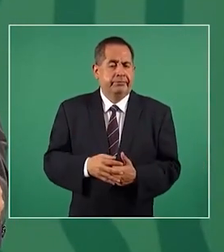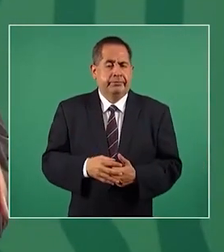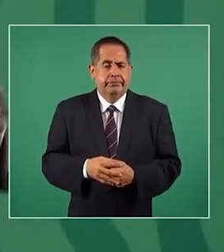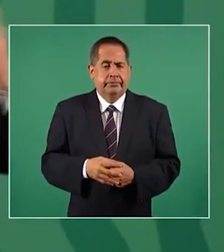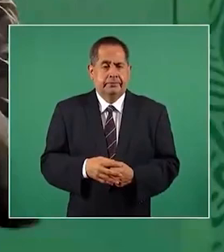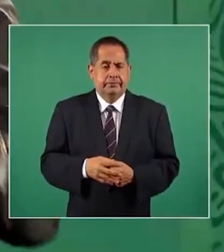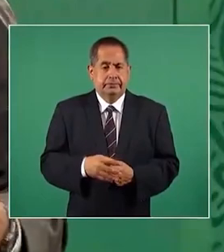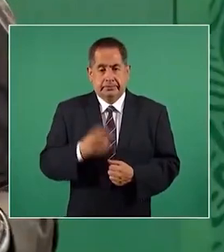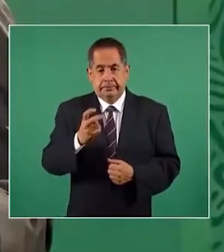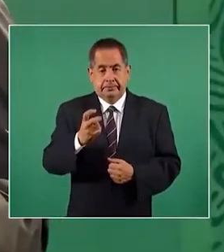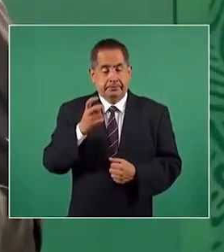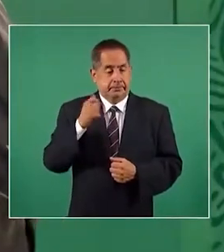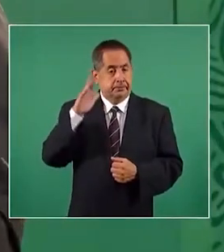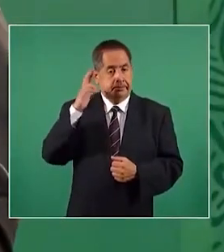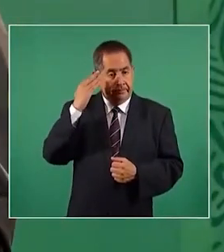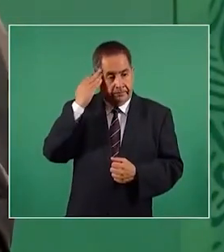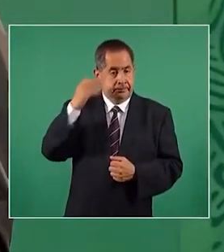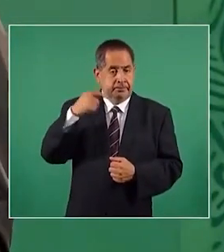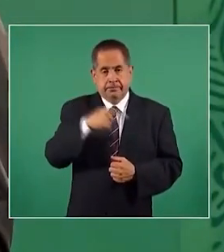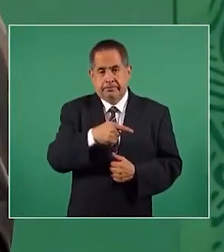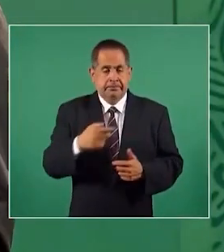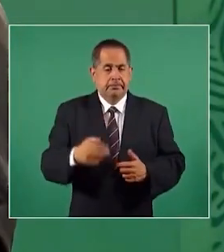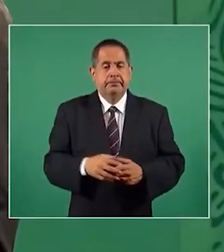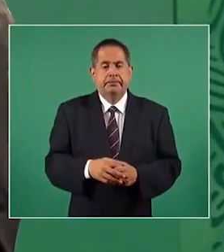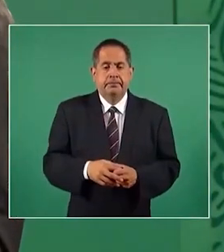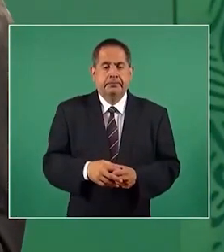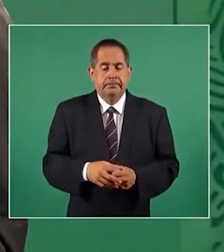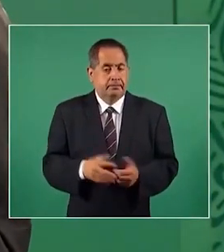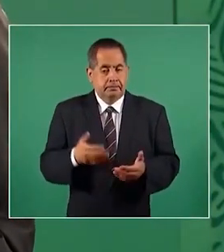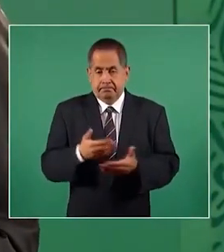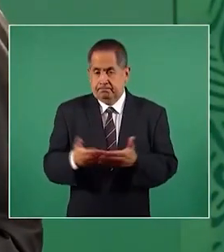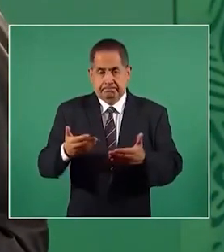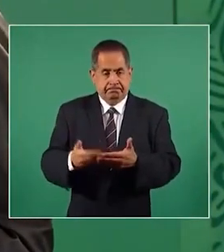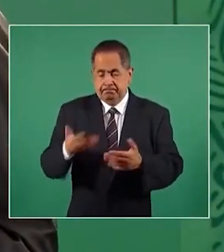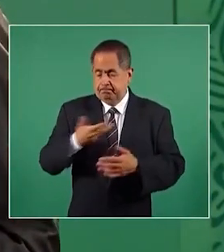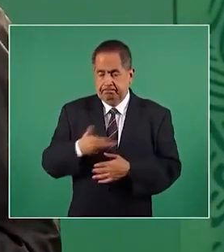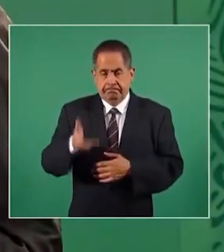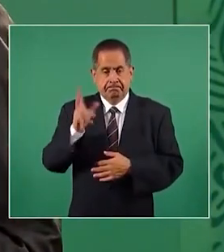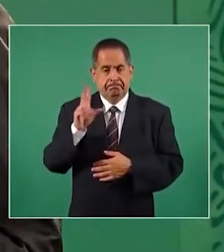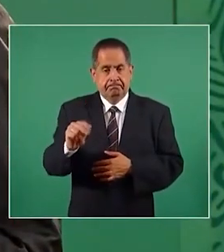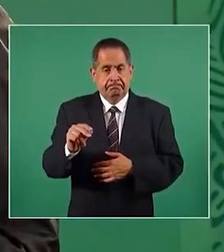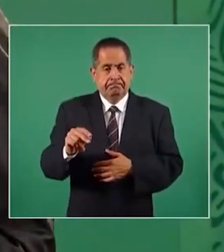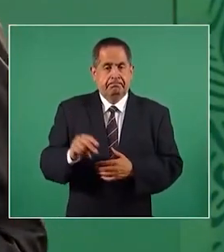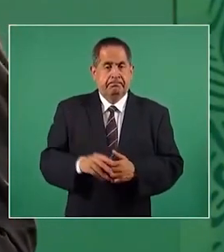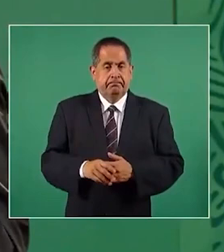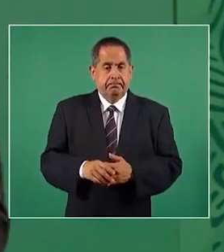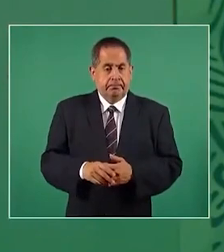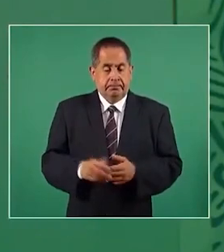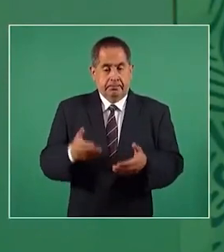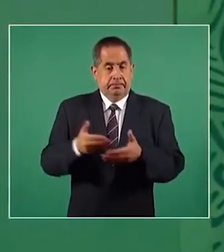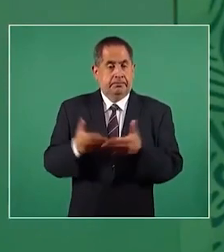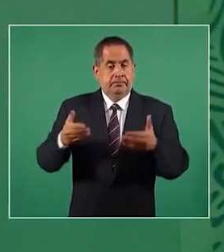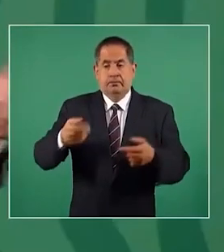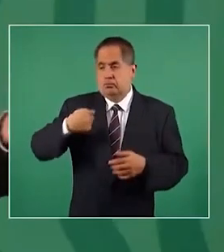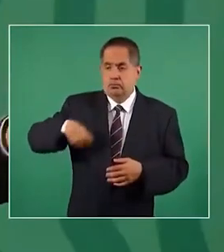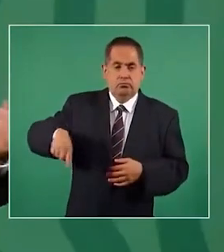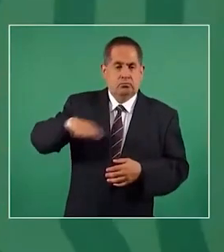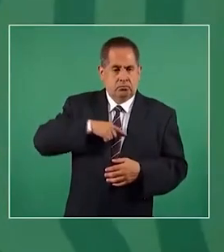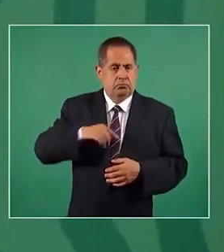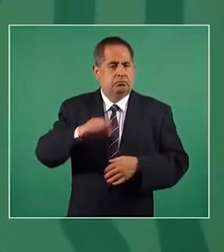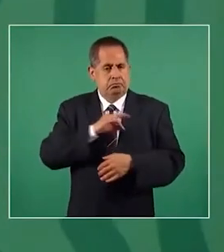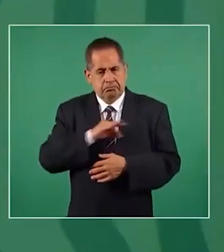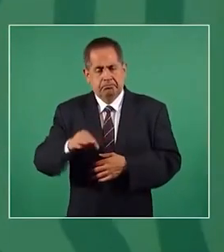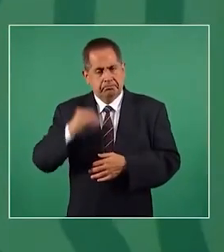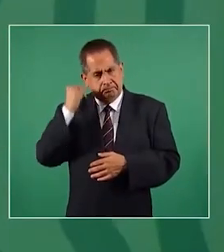porque así era entonces ahora no ahora todos podemos